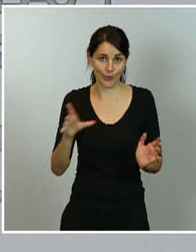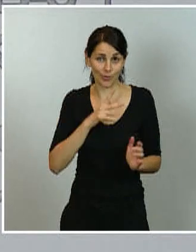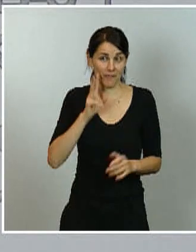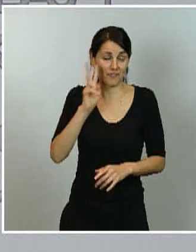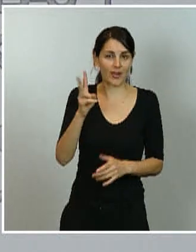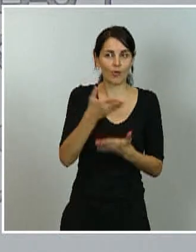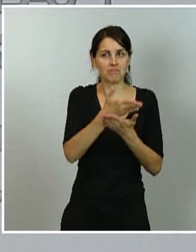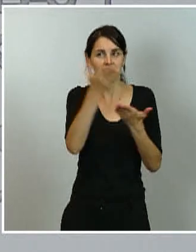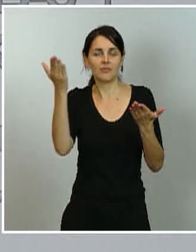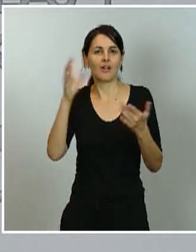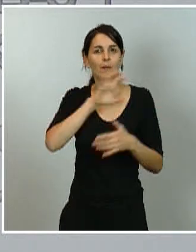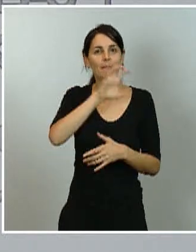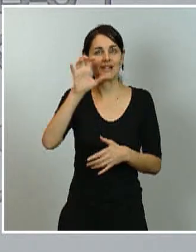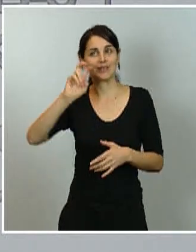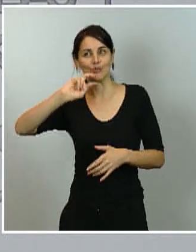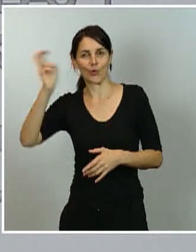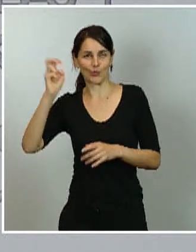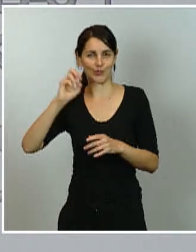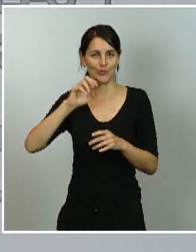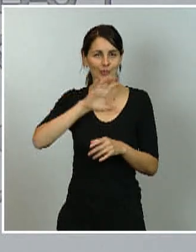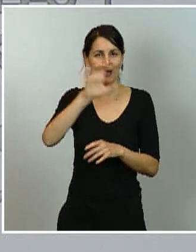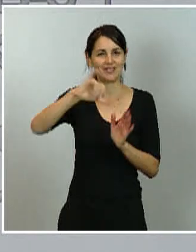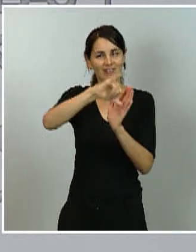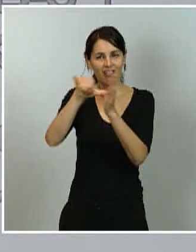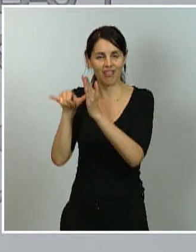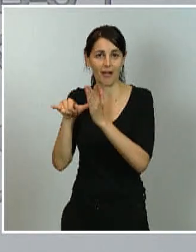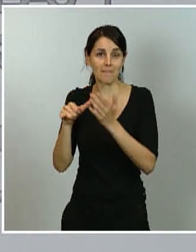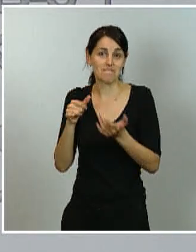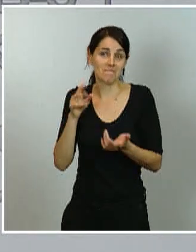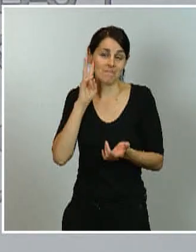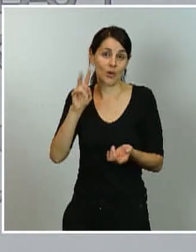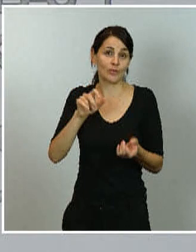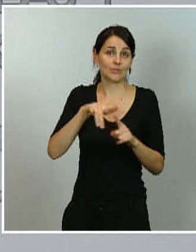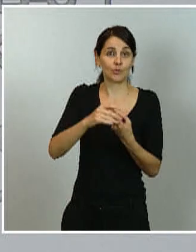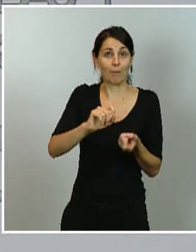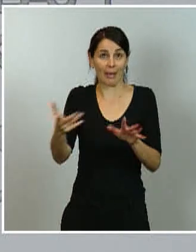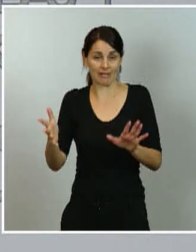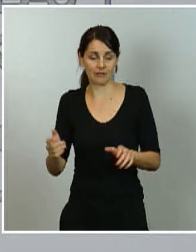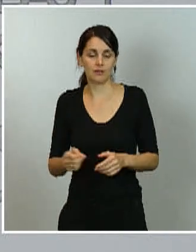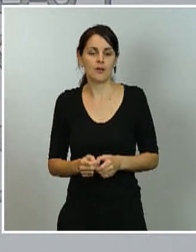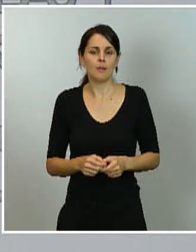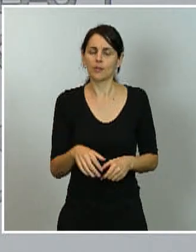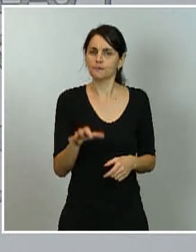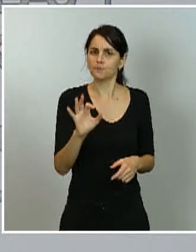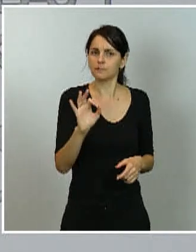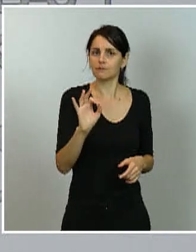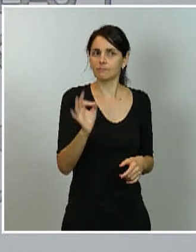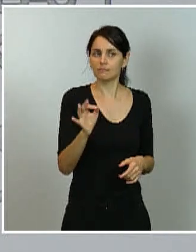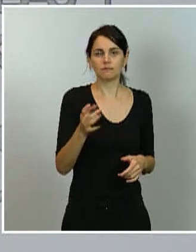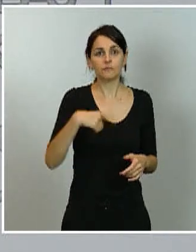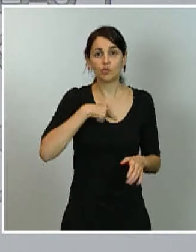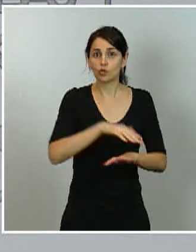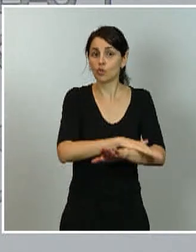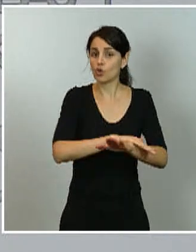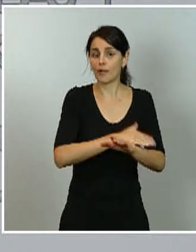países de nuestro entorno. En cualquier caso, he dicho antes, estamos para resolver problemas. El gobierno ha tenido siempre una actitud